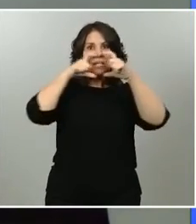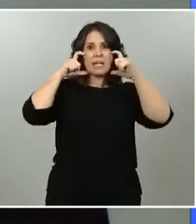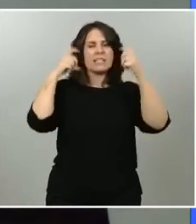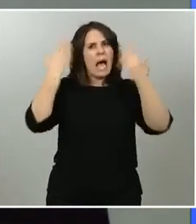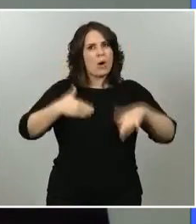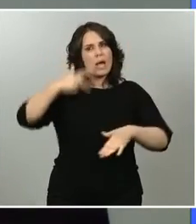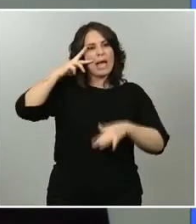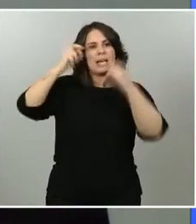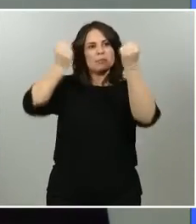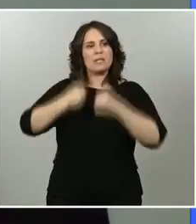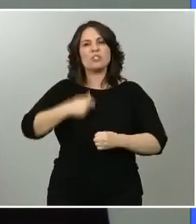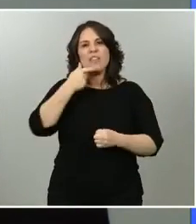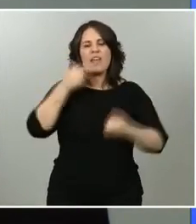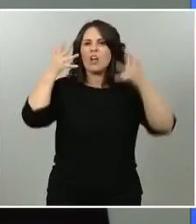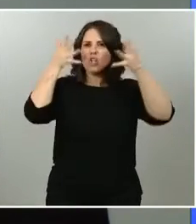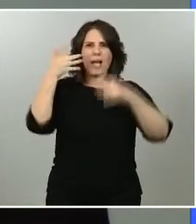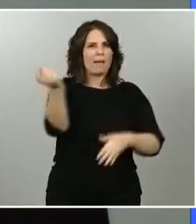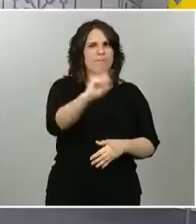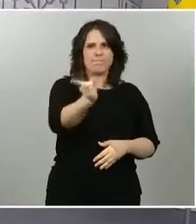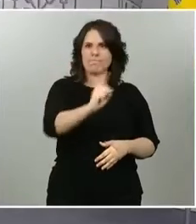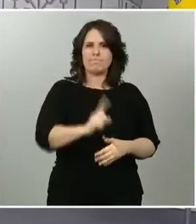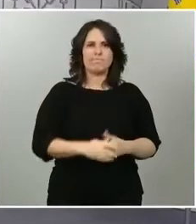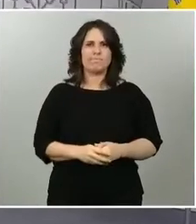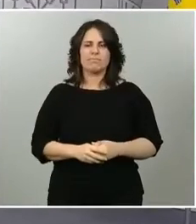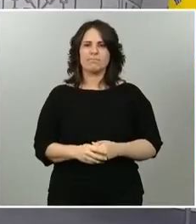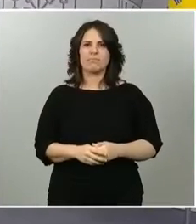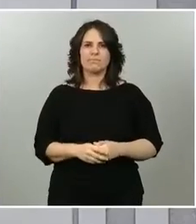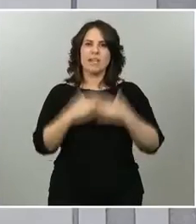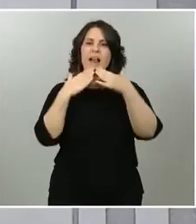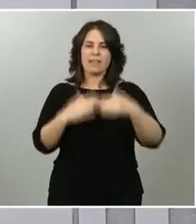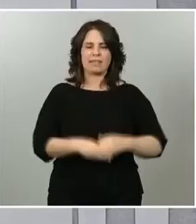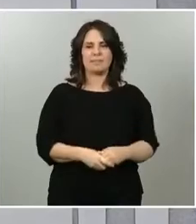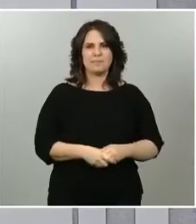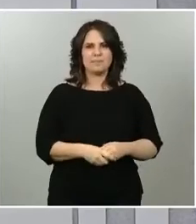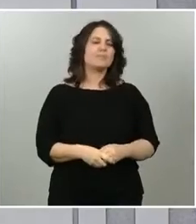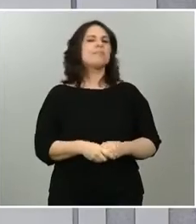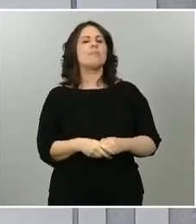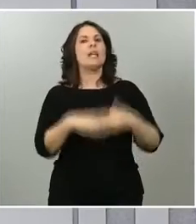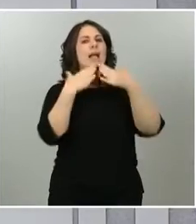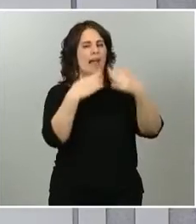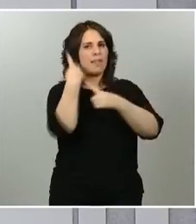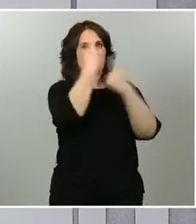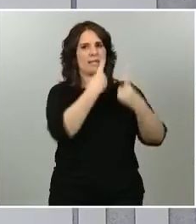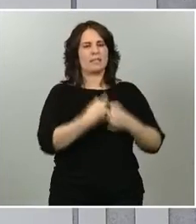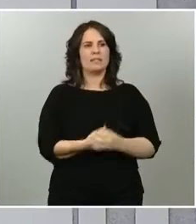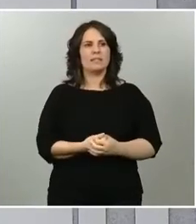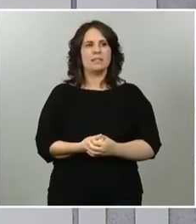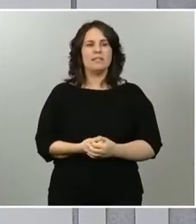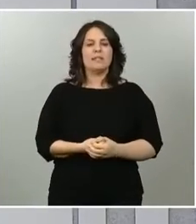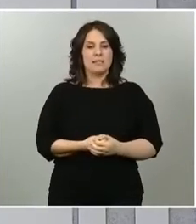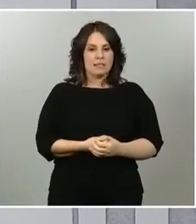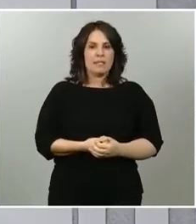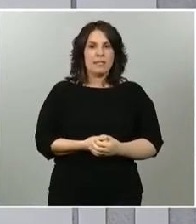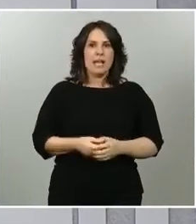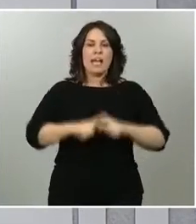desaconsejado para la población en general? Gracias. Gracias, Gustavo. La primera cuestión, efectivamente, en la reunión de